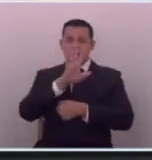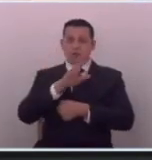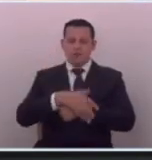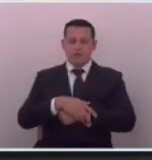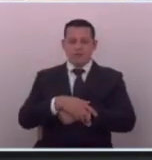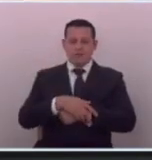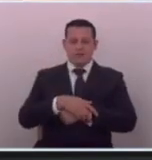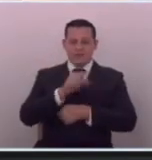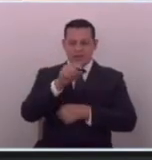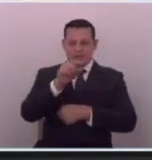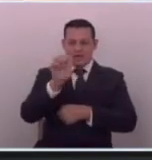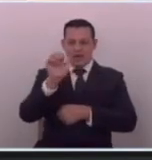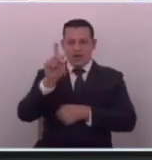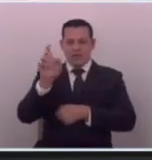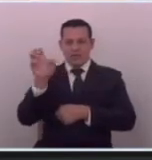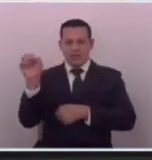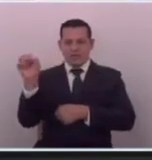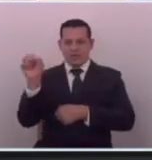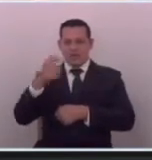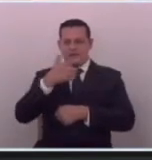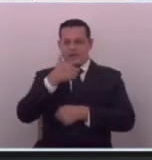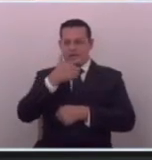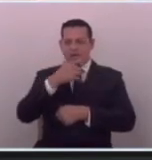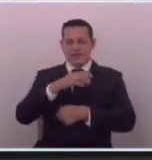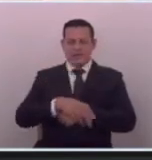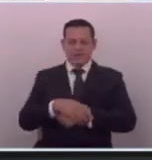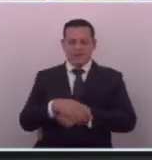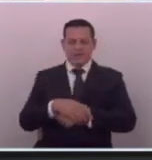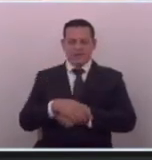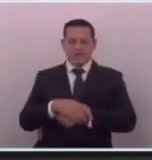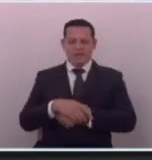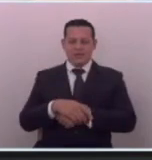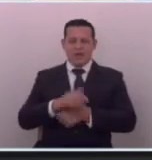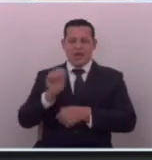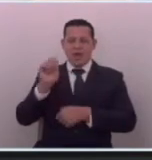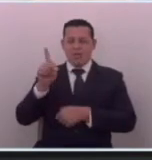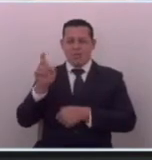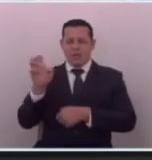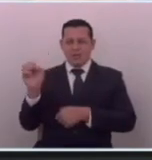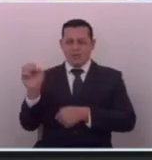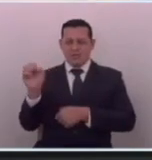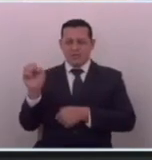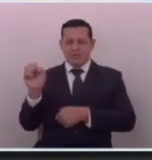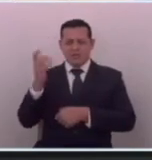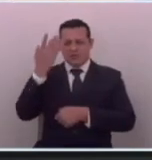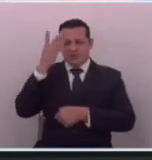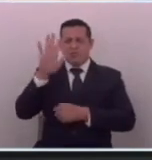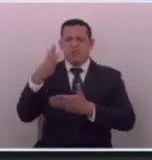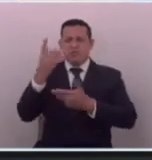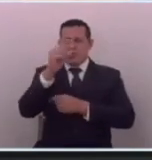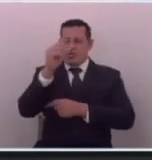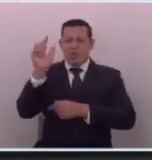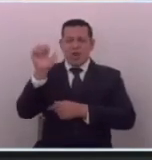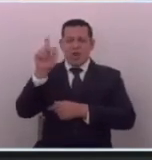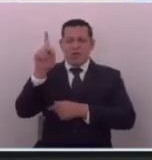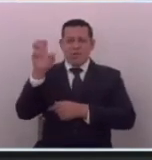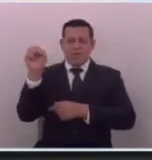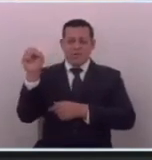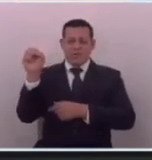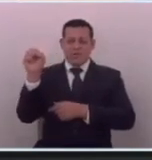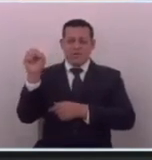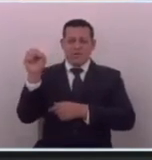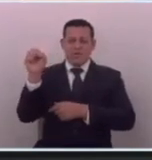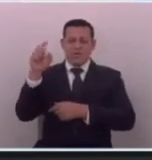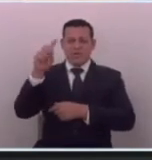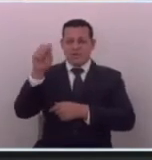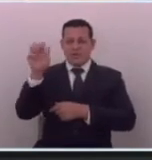eso es APES yo a veces digo que APES no sé por qué se llama APES vean solo le ponemos una T